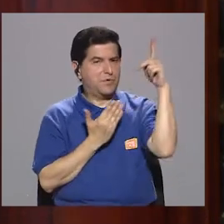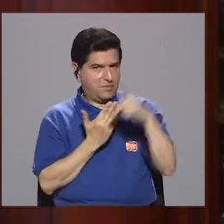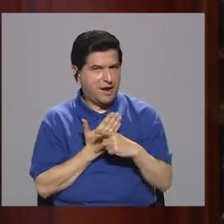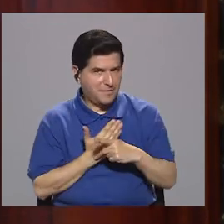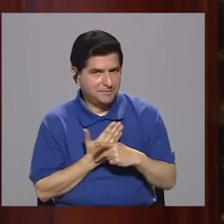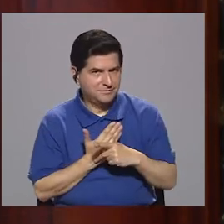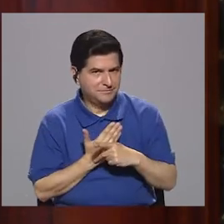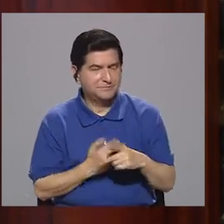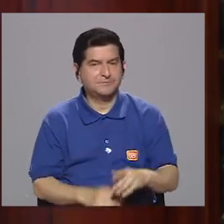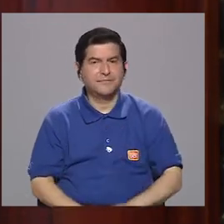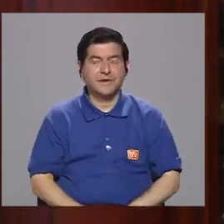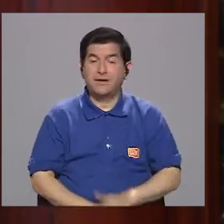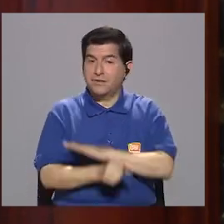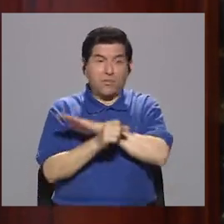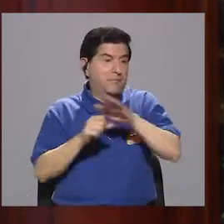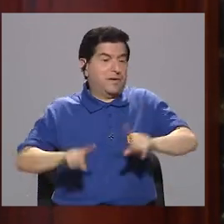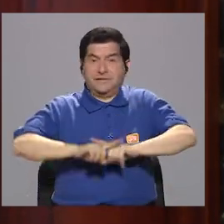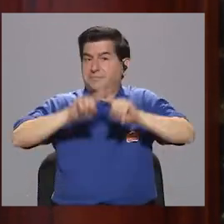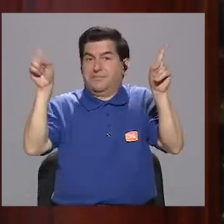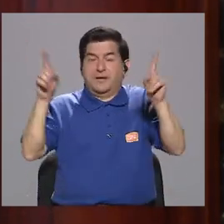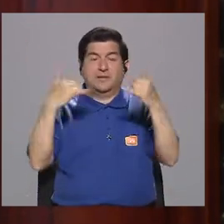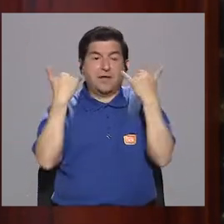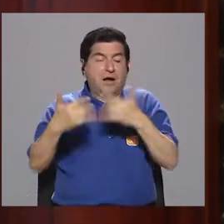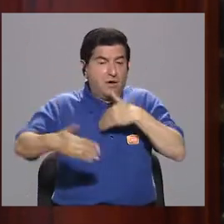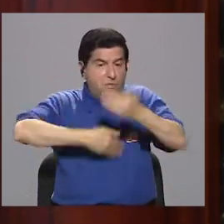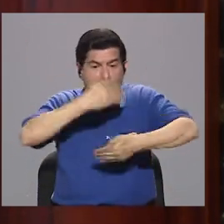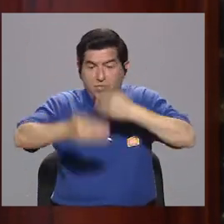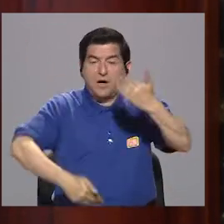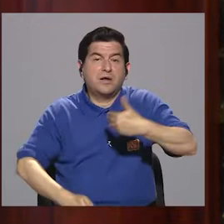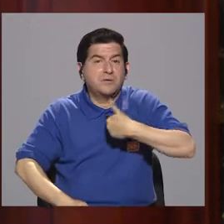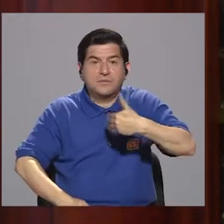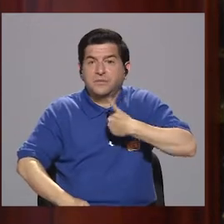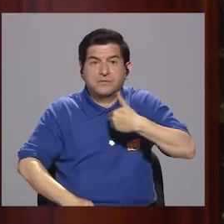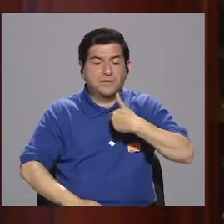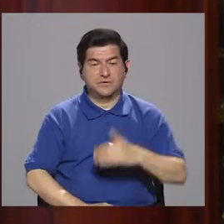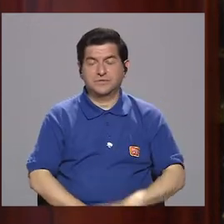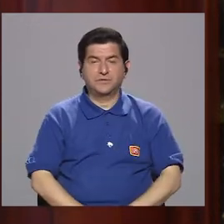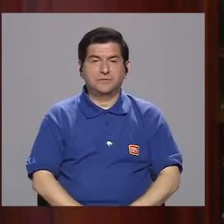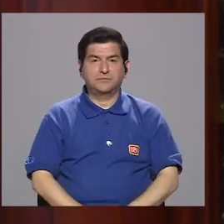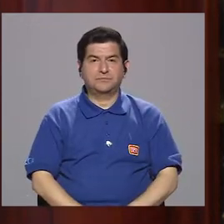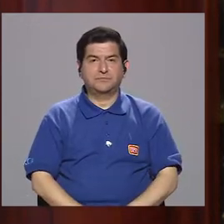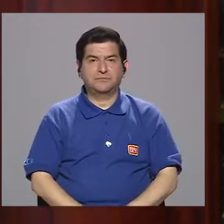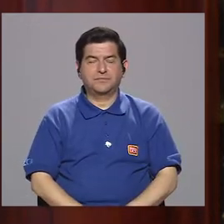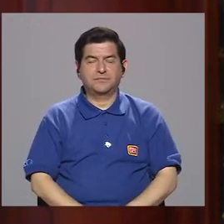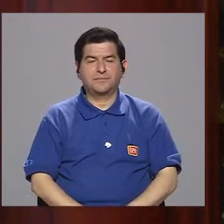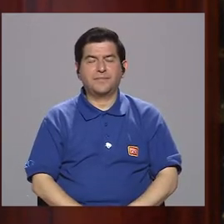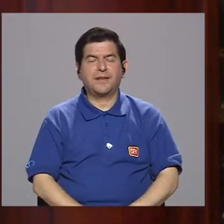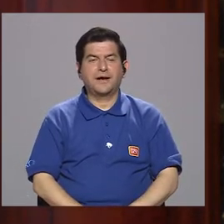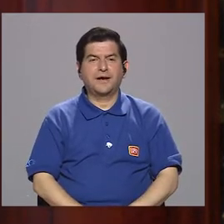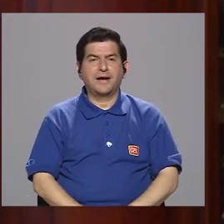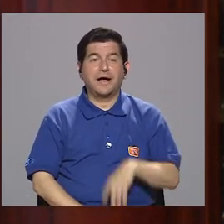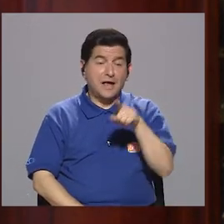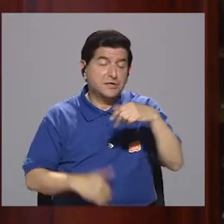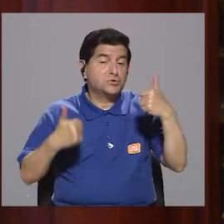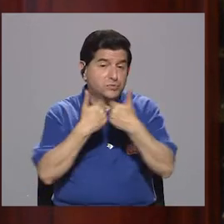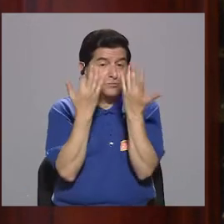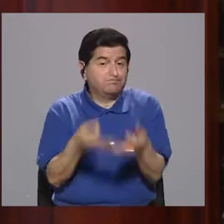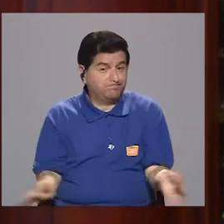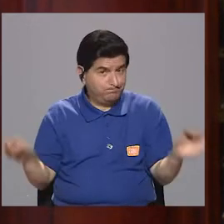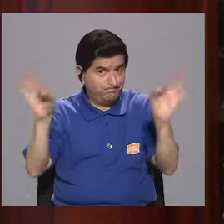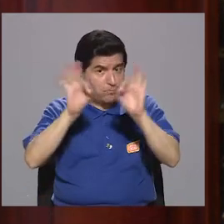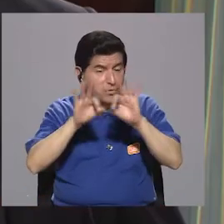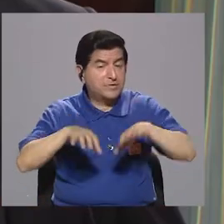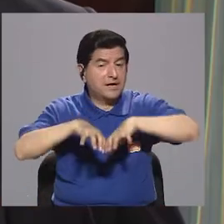programa que es completamente distinto a la dinámica que tenemos en este momento. Son, don Johnny, son desafíos muy